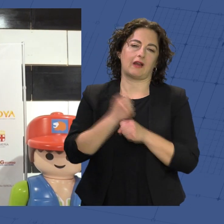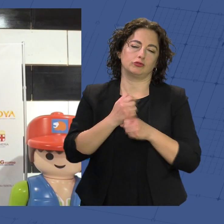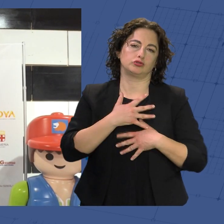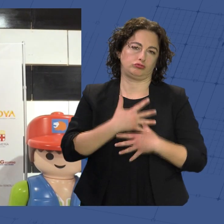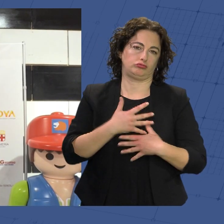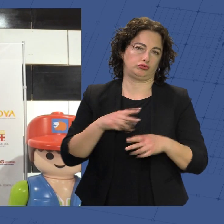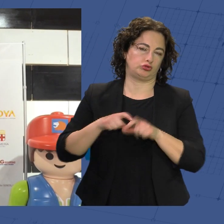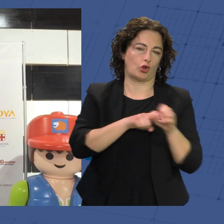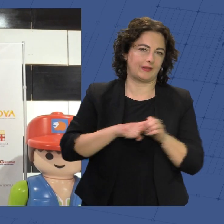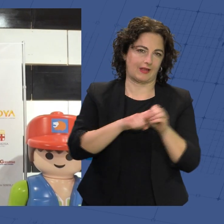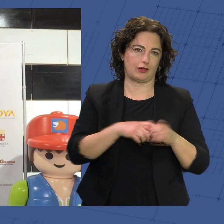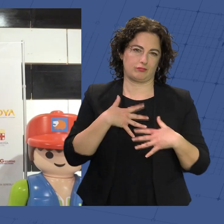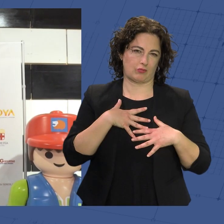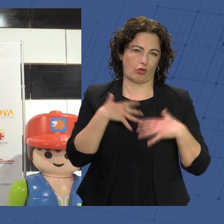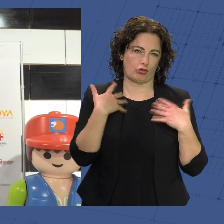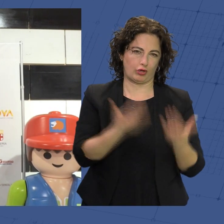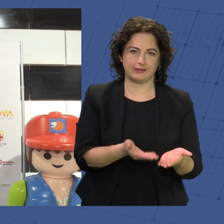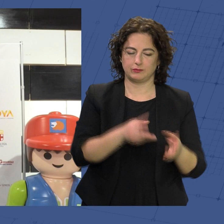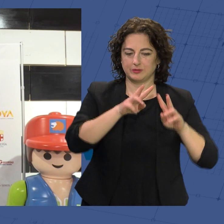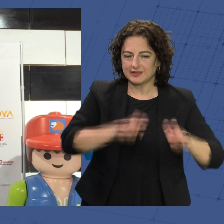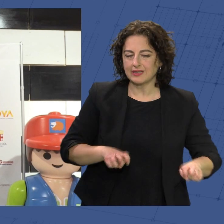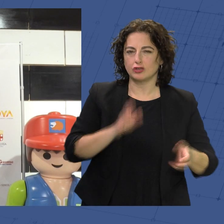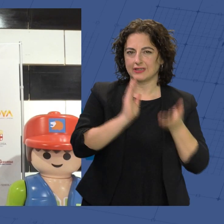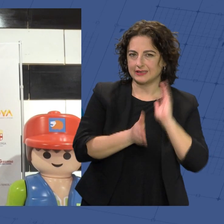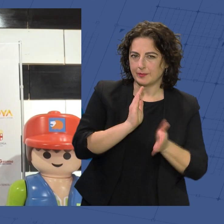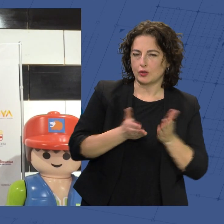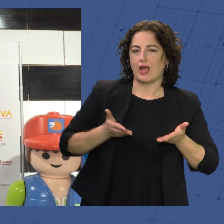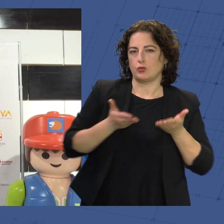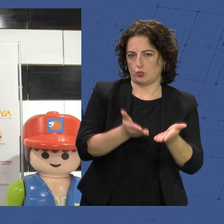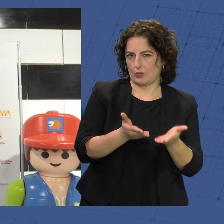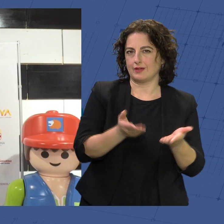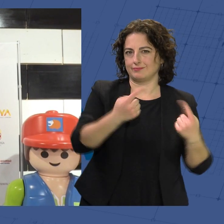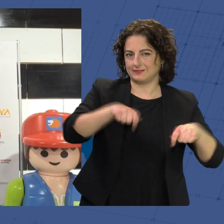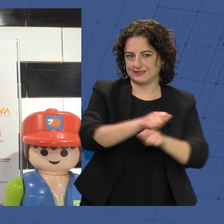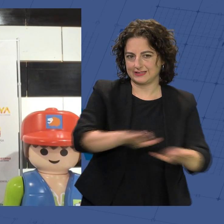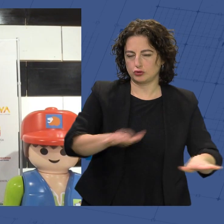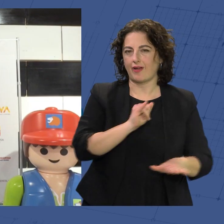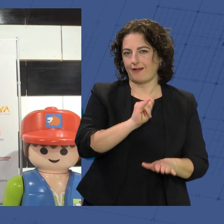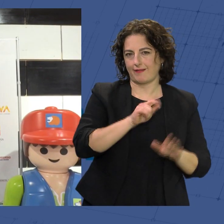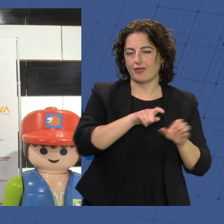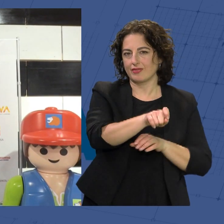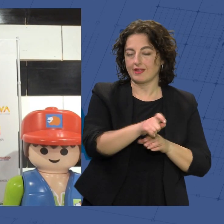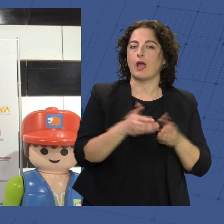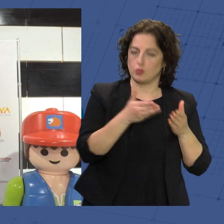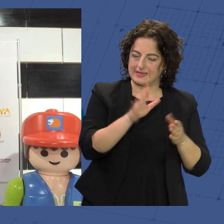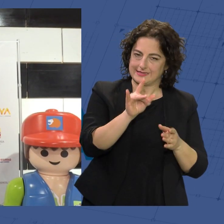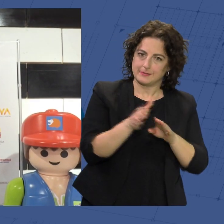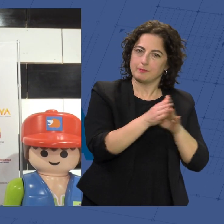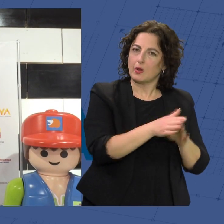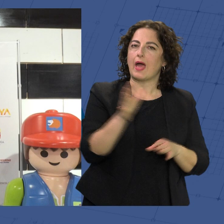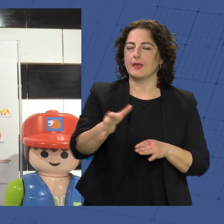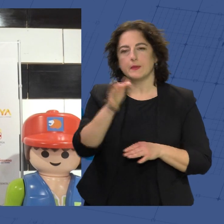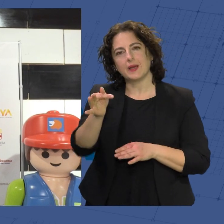ese donativo que hacen para la investigación, para el tratamiento, para la ayuda de todos los niños que tienen cáncer, sino que